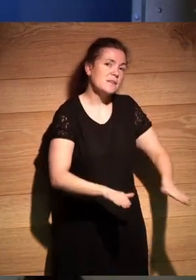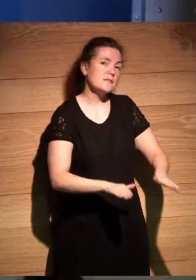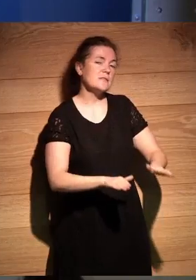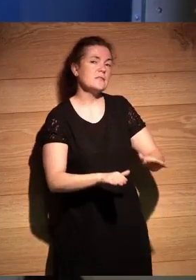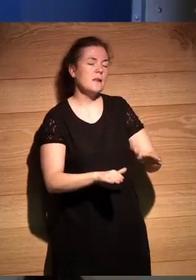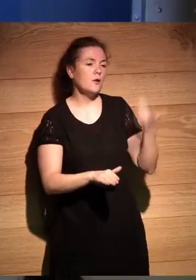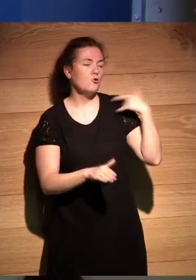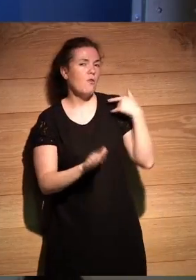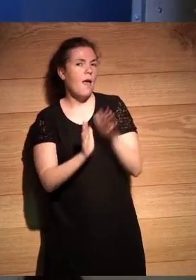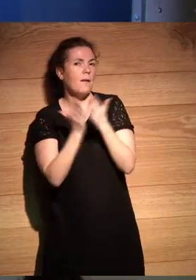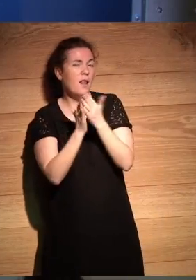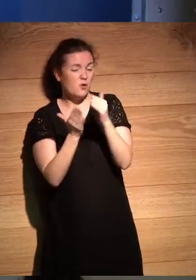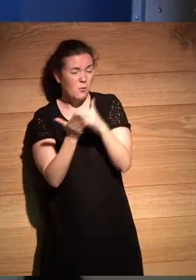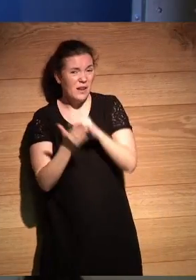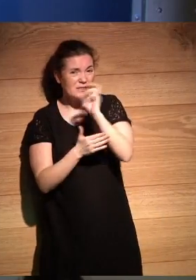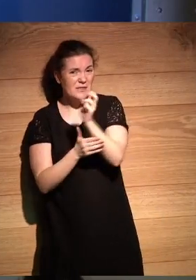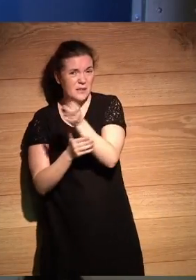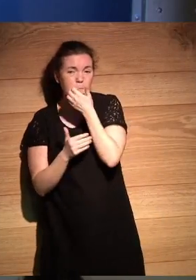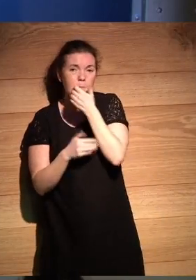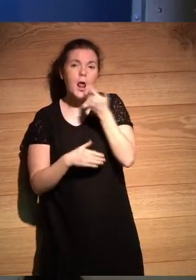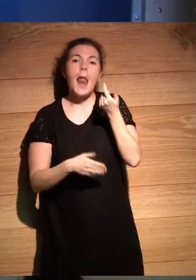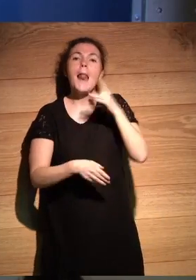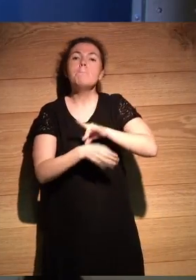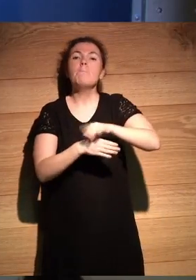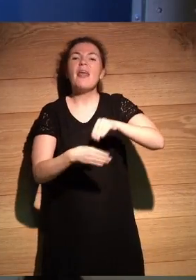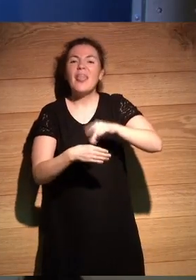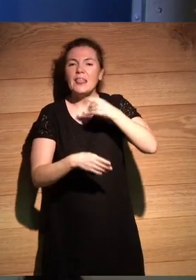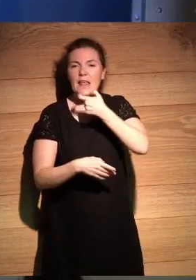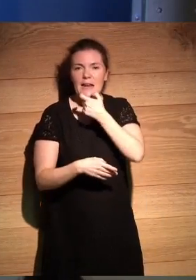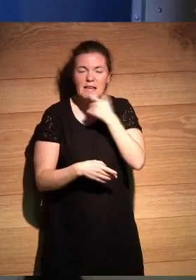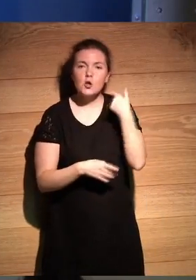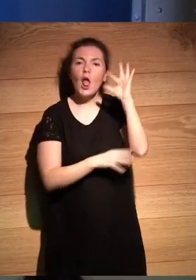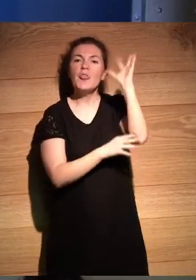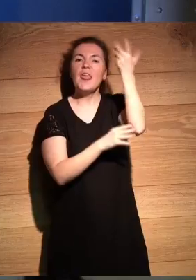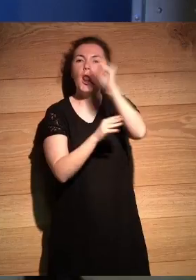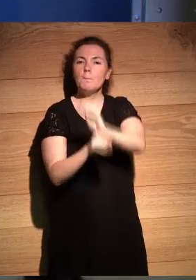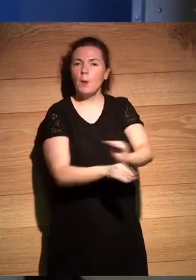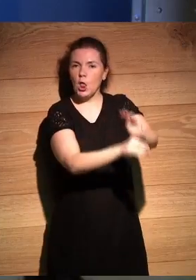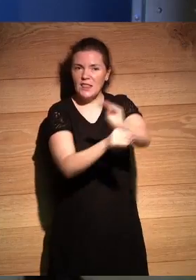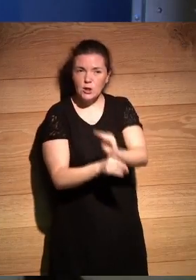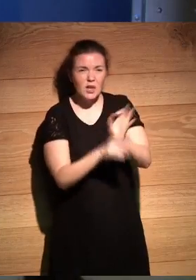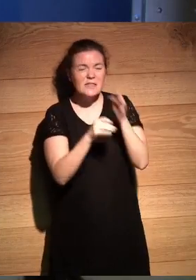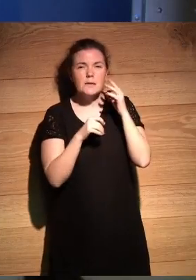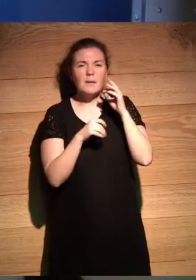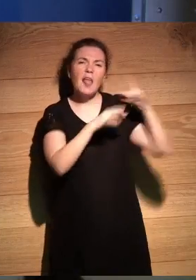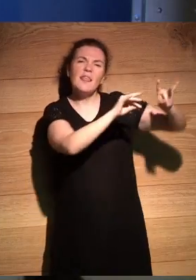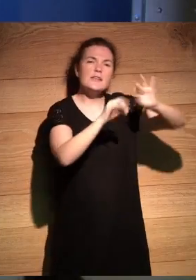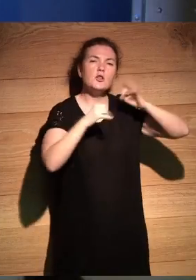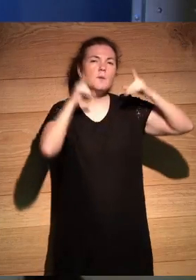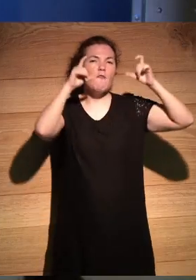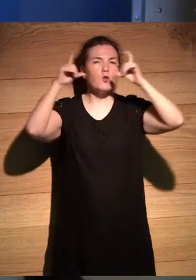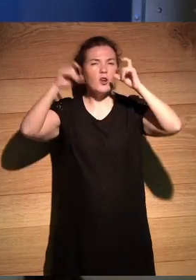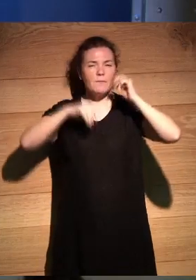novelas en ese sentido ¿no? el Paciente Inglés o el Cielo Protector el desierto siempre fotografía bien ¿no? siempre